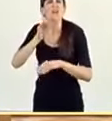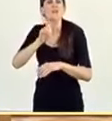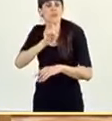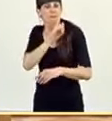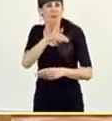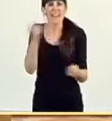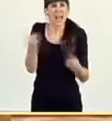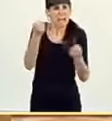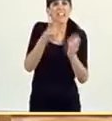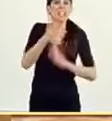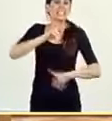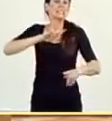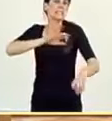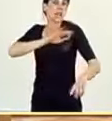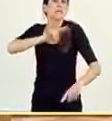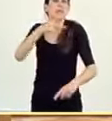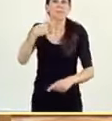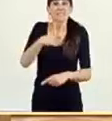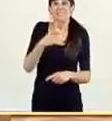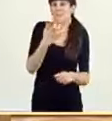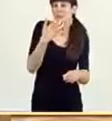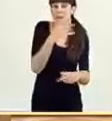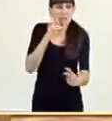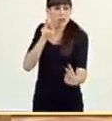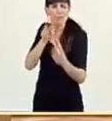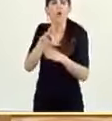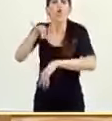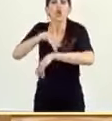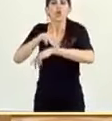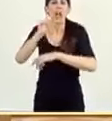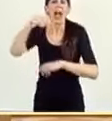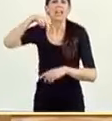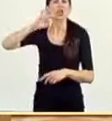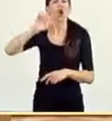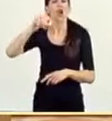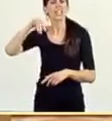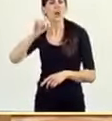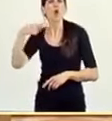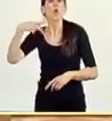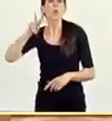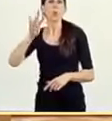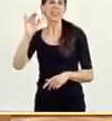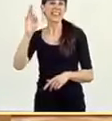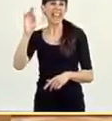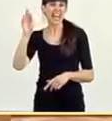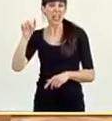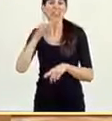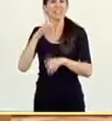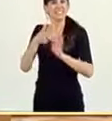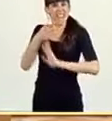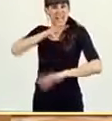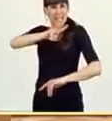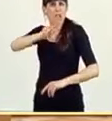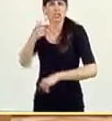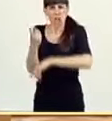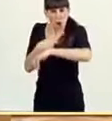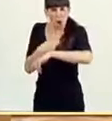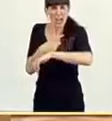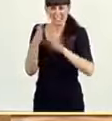Vicepresidenta, mirándole a los ojos, por ejemplo, al doctor Antonio Gutiérrez, que después de haber estado 32 horas